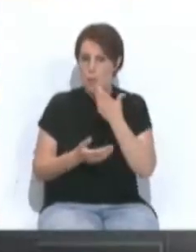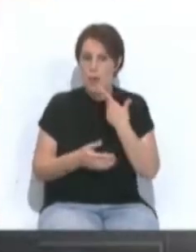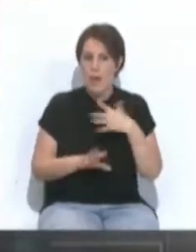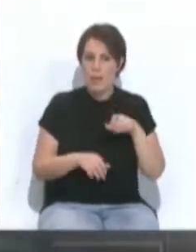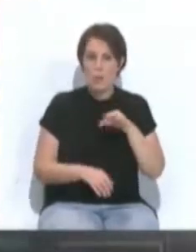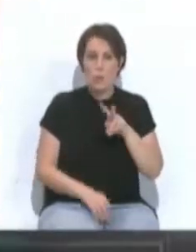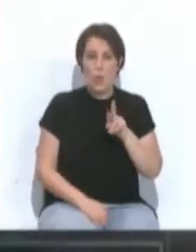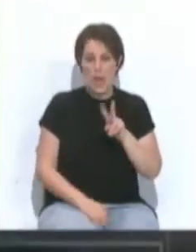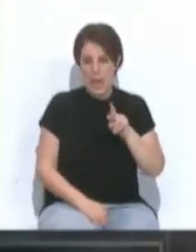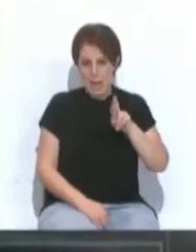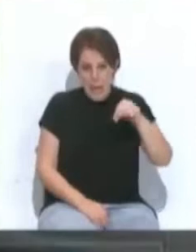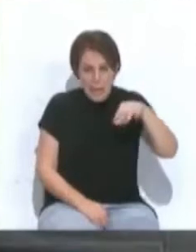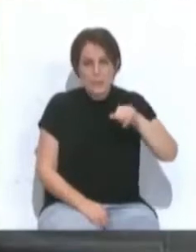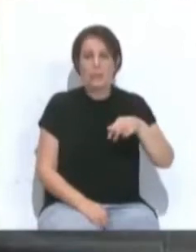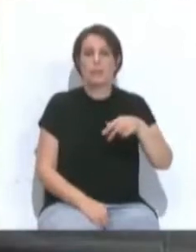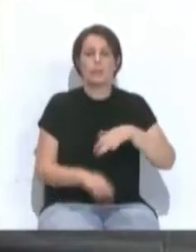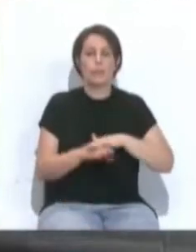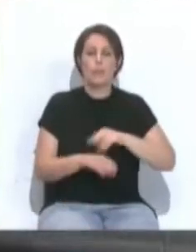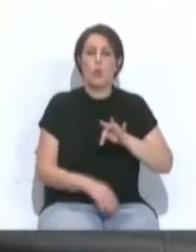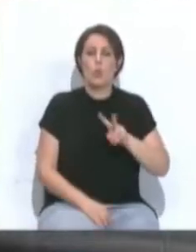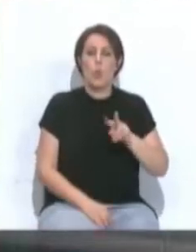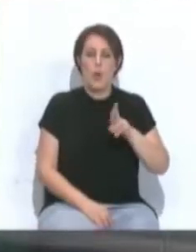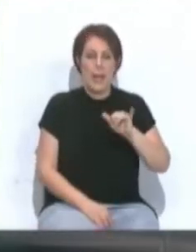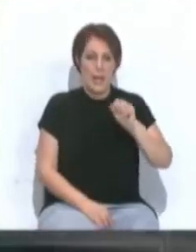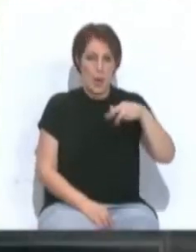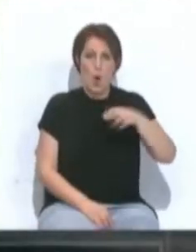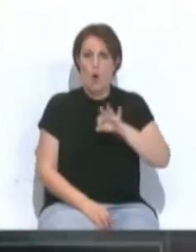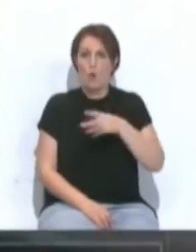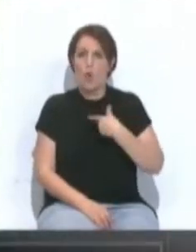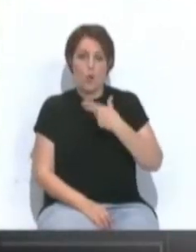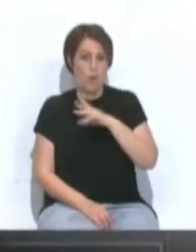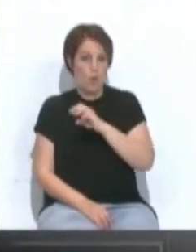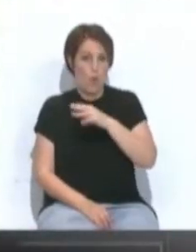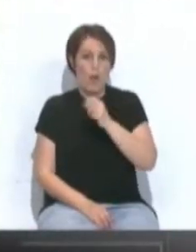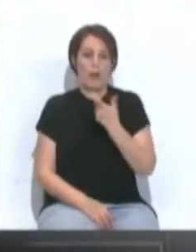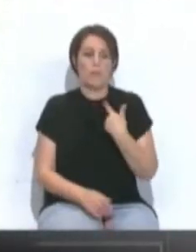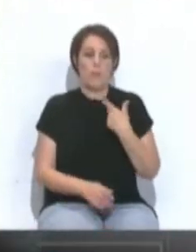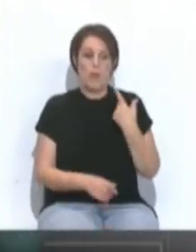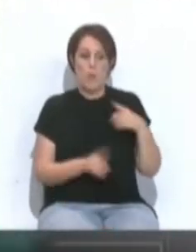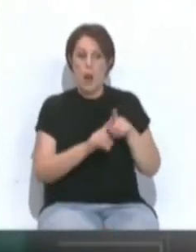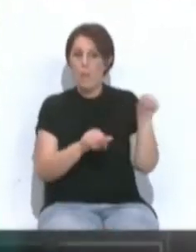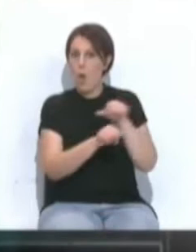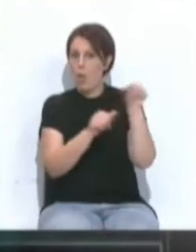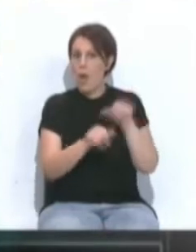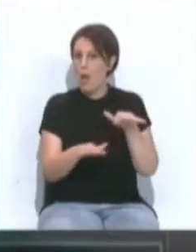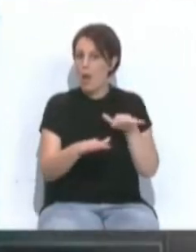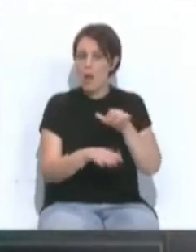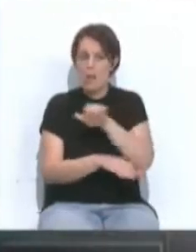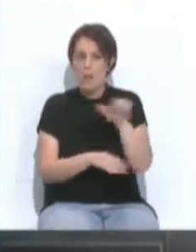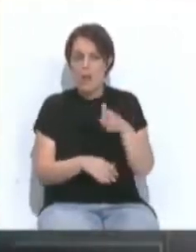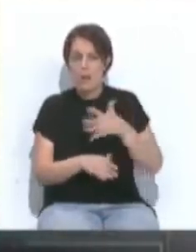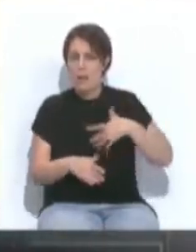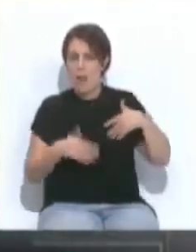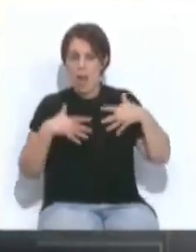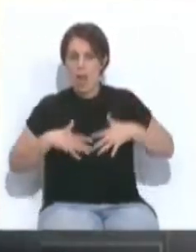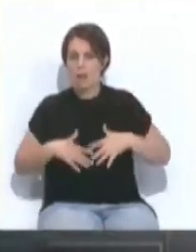Turín o Roma estamos empezando a desarrollar y a implementar siguiendo la estela de estas capitales de la movilidad europea, sino también